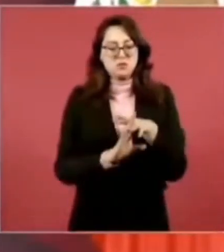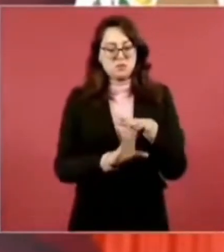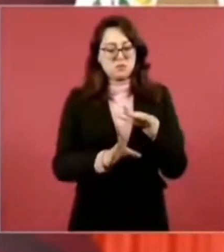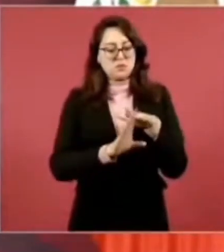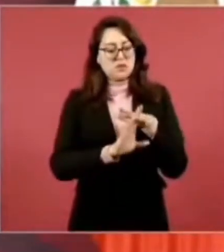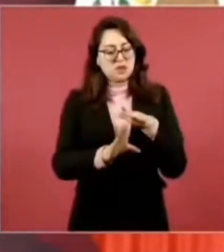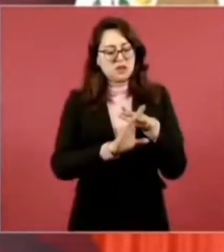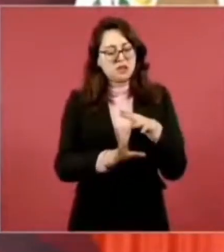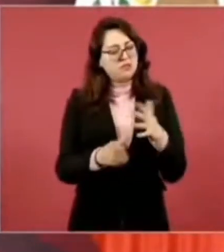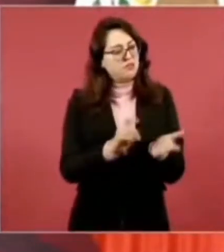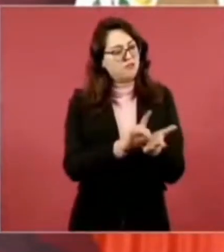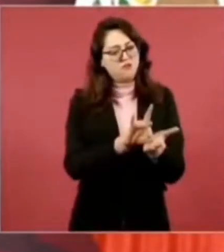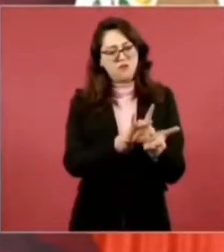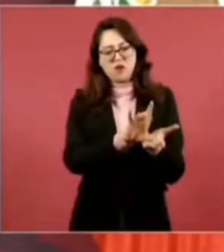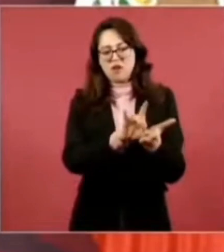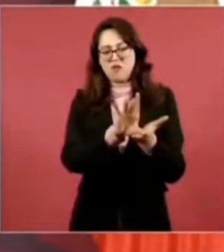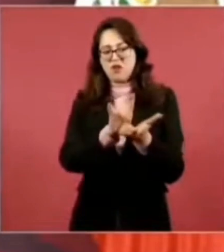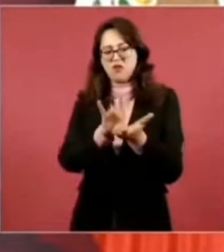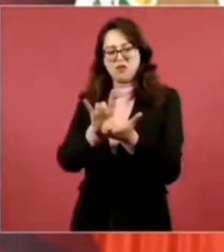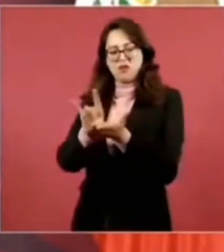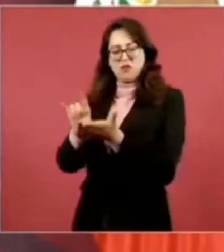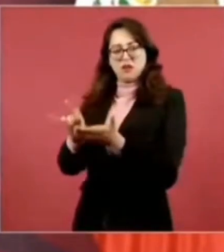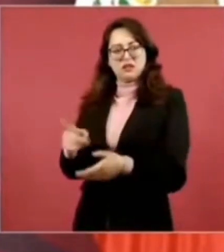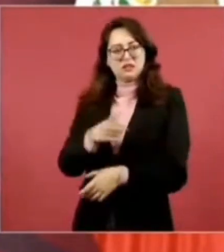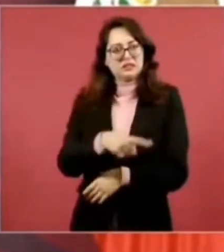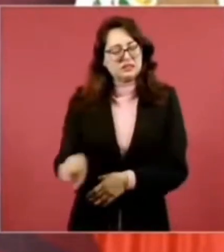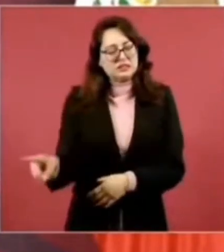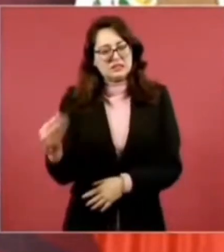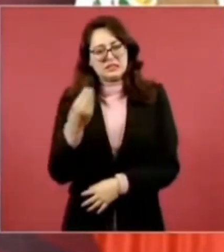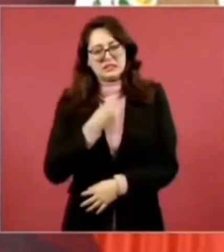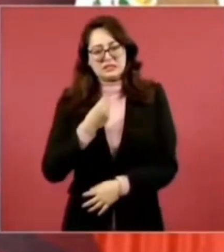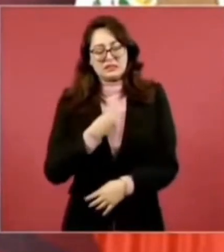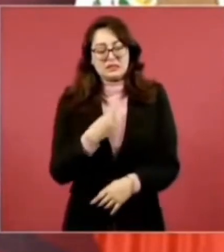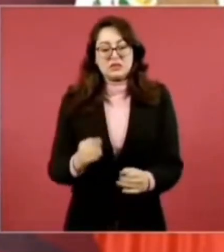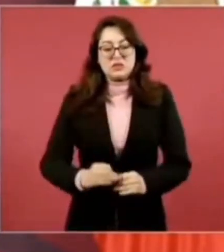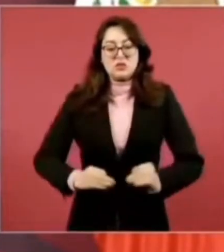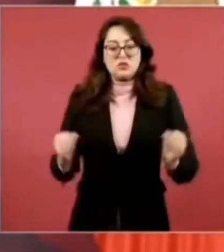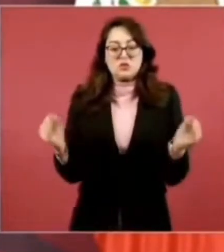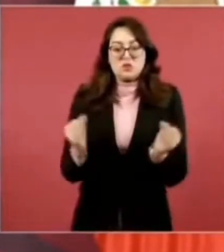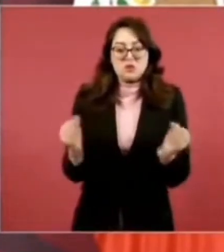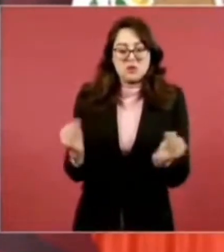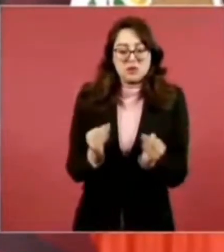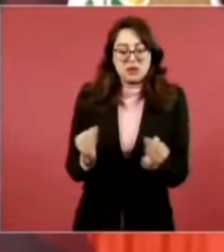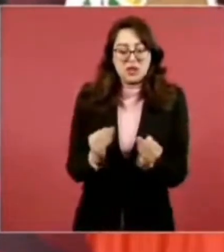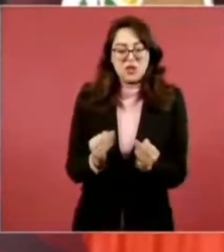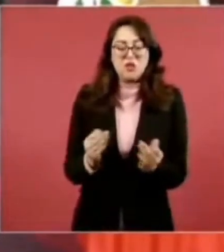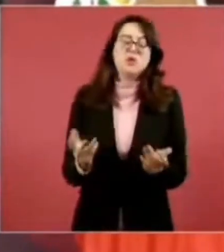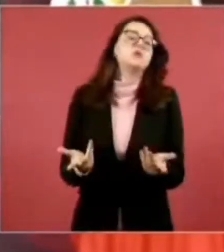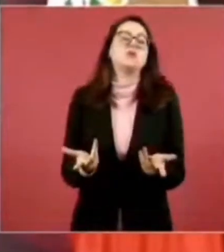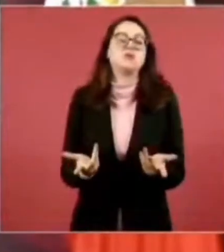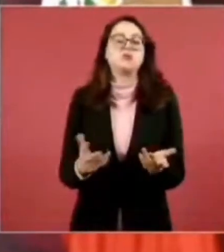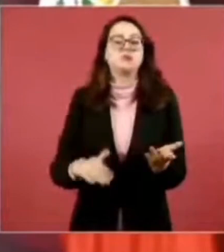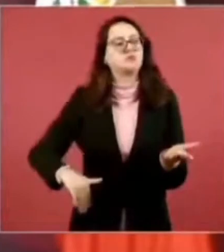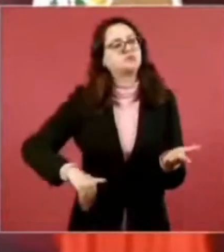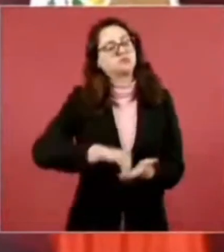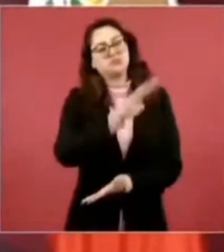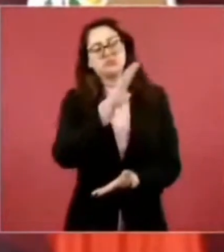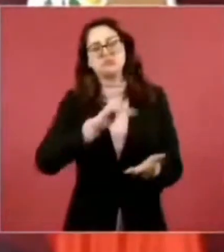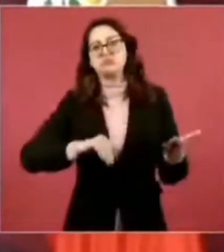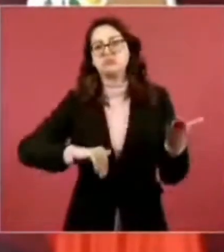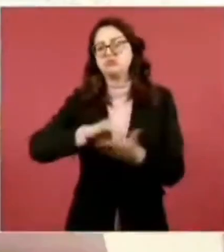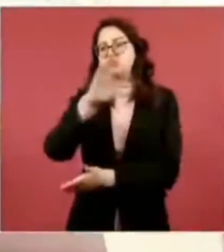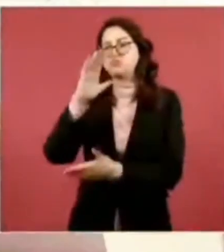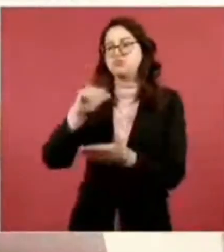frío allá a Nueva York y a los